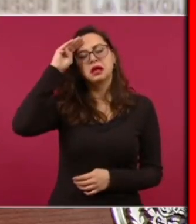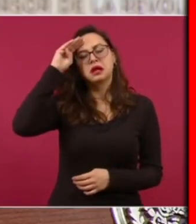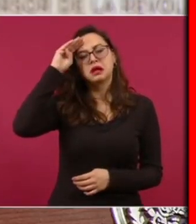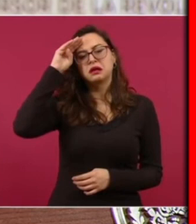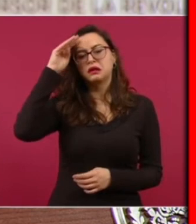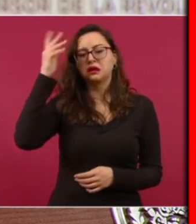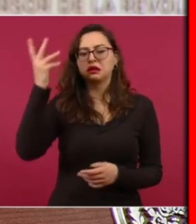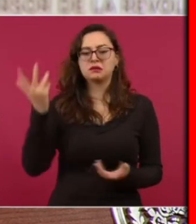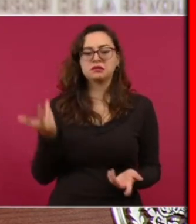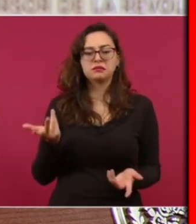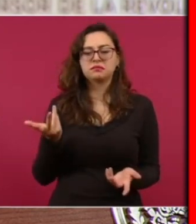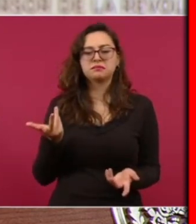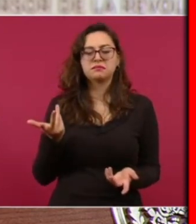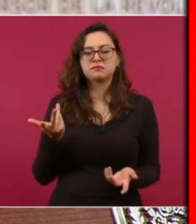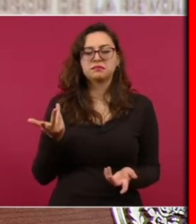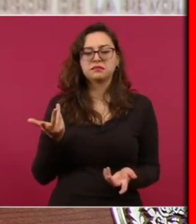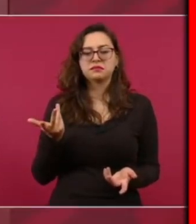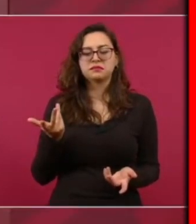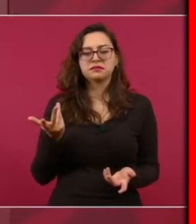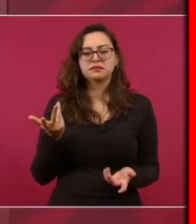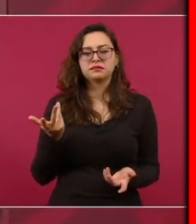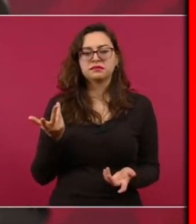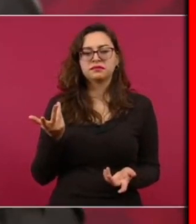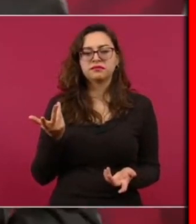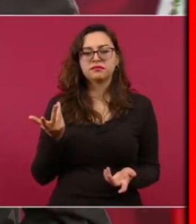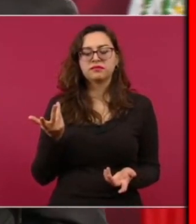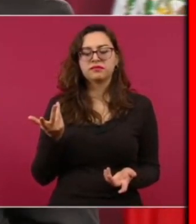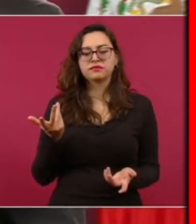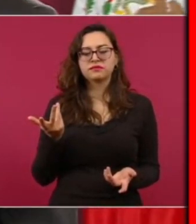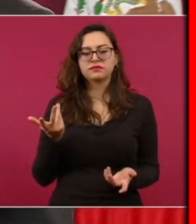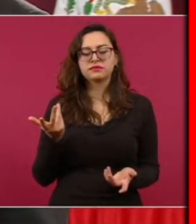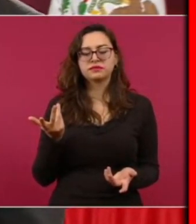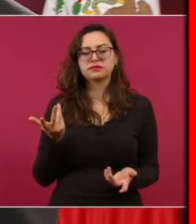De que la gente